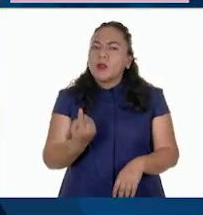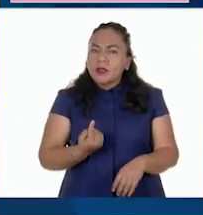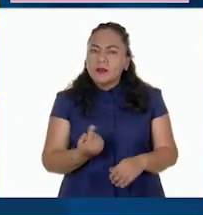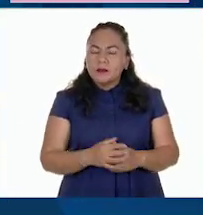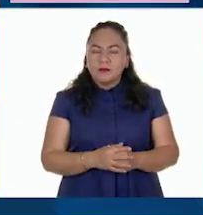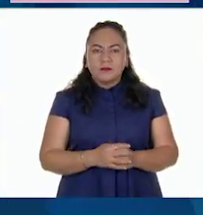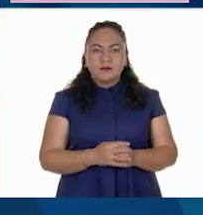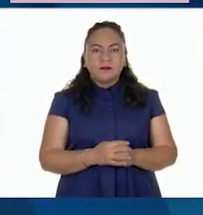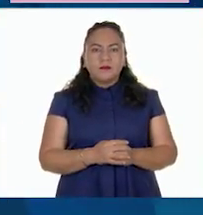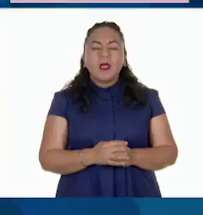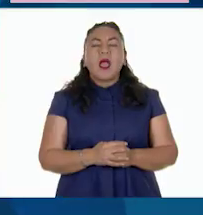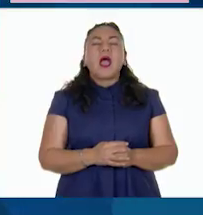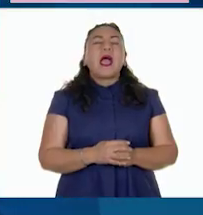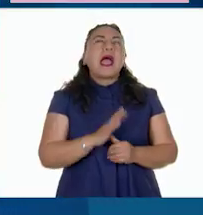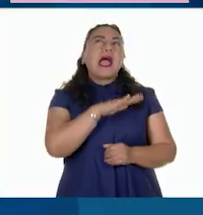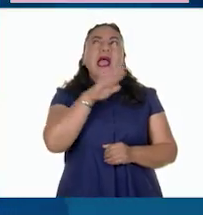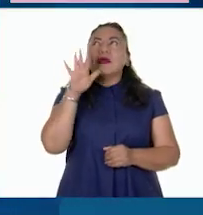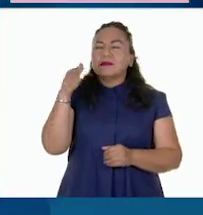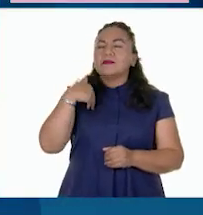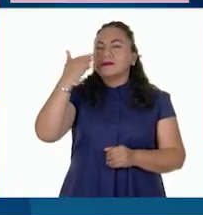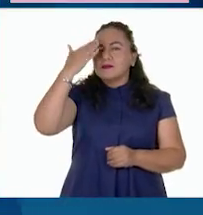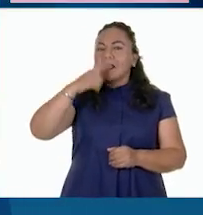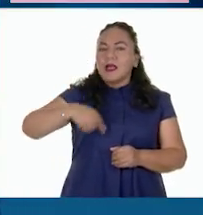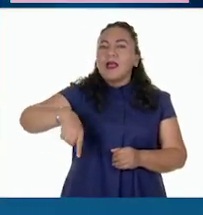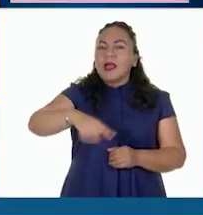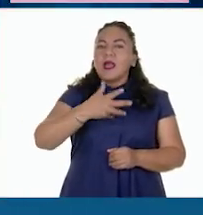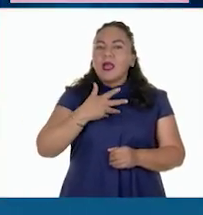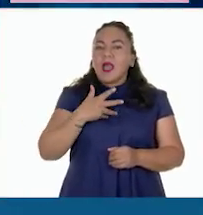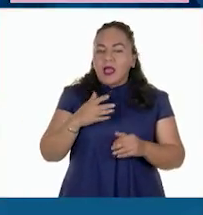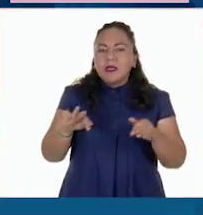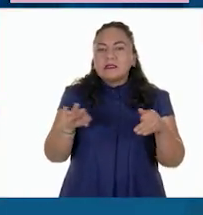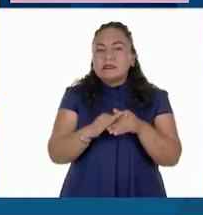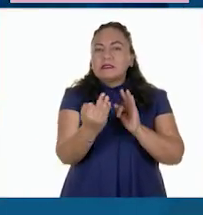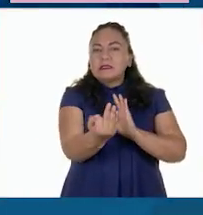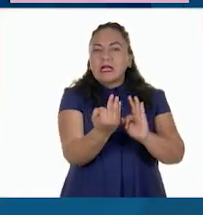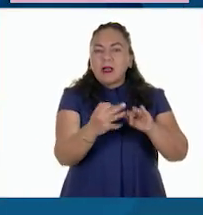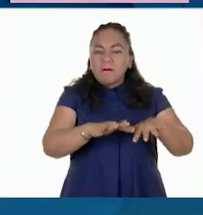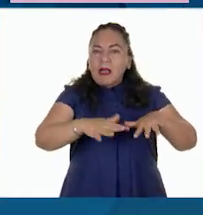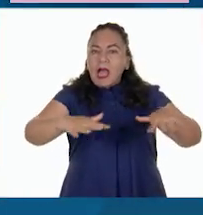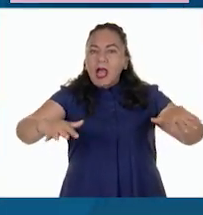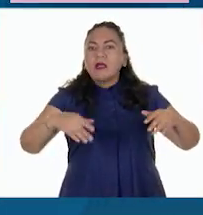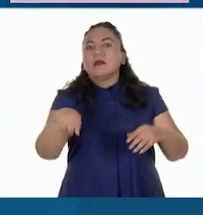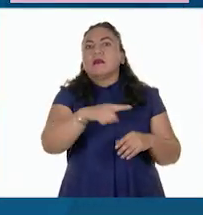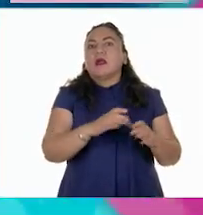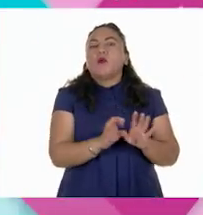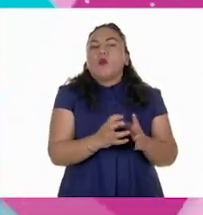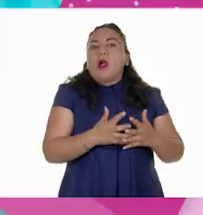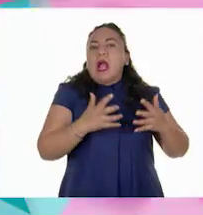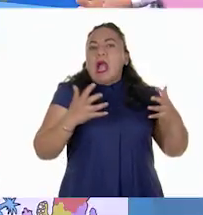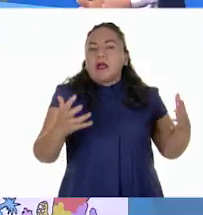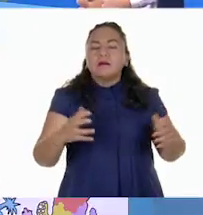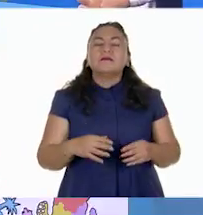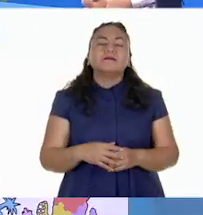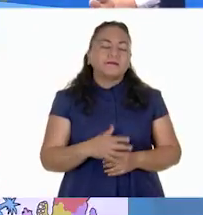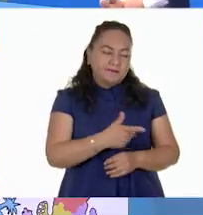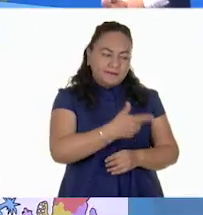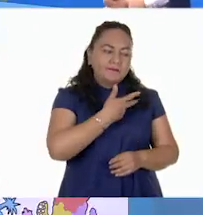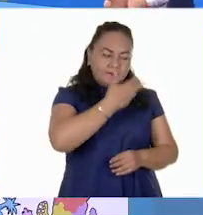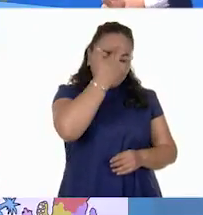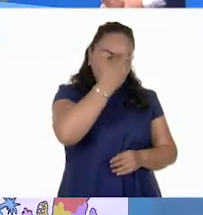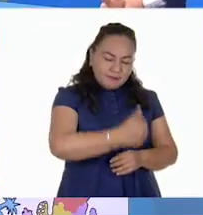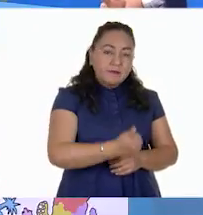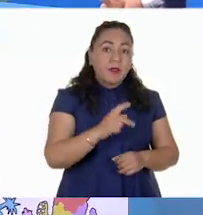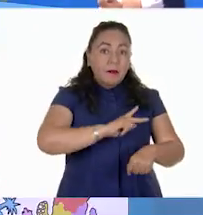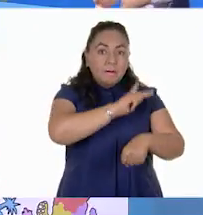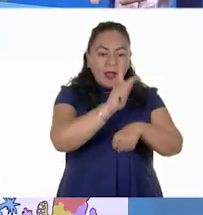ver. Pues primero porque tienen costas y creo que muy grandes. Tienes razón. Es evidente que todos